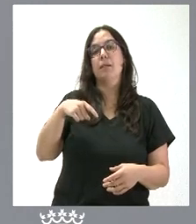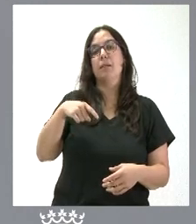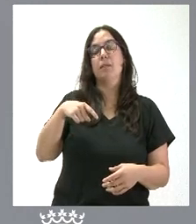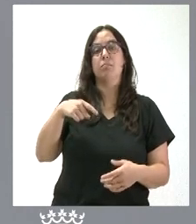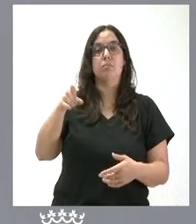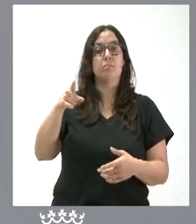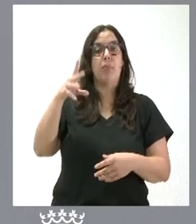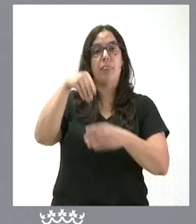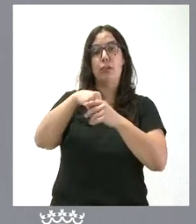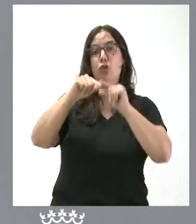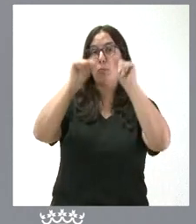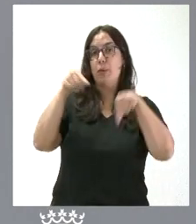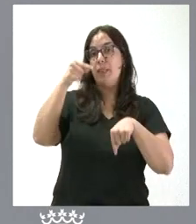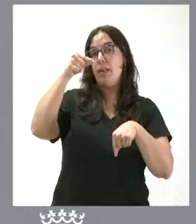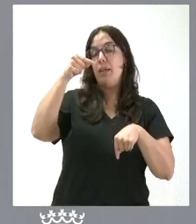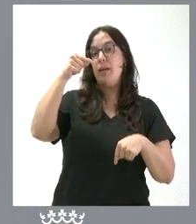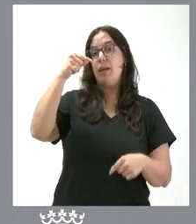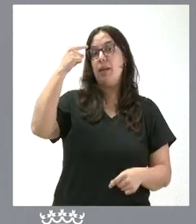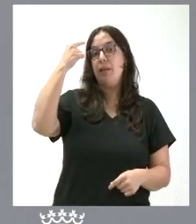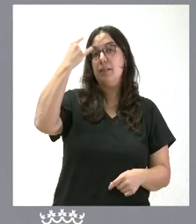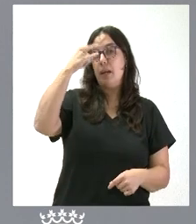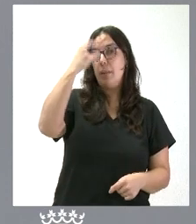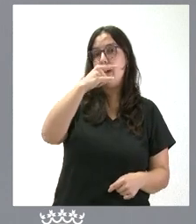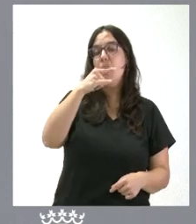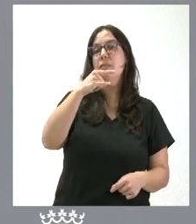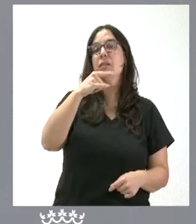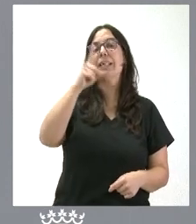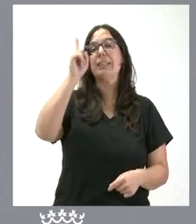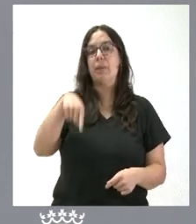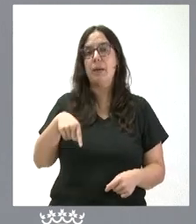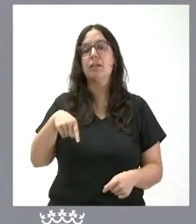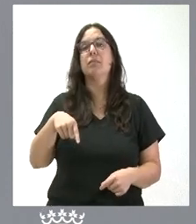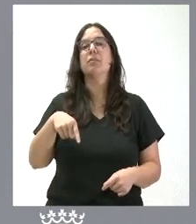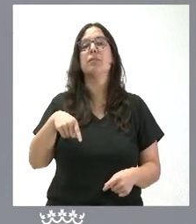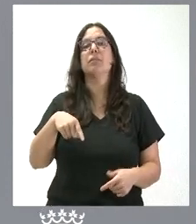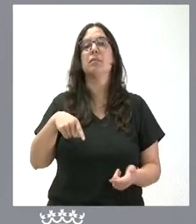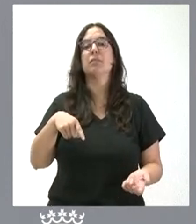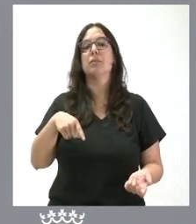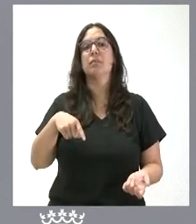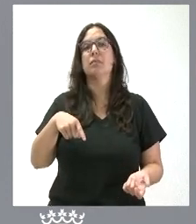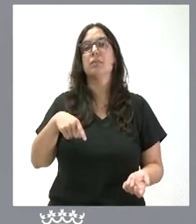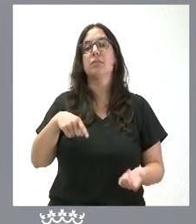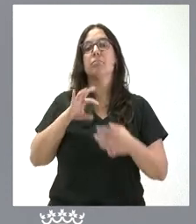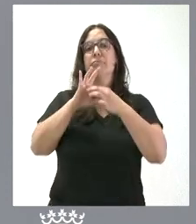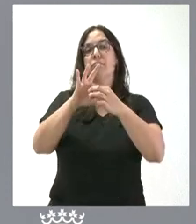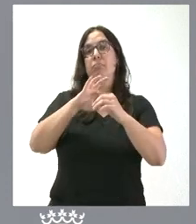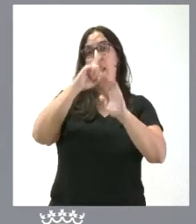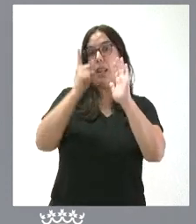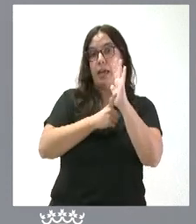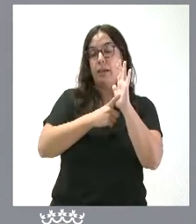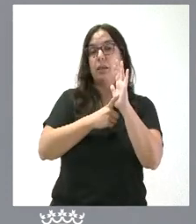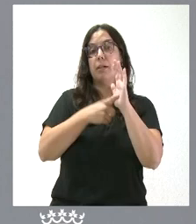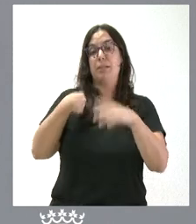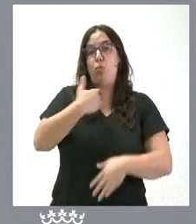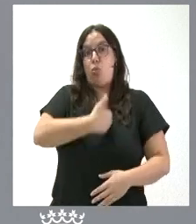dentro de la provincia de Salamanca y, también, todo ello conforme a la ley, por parte del